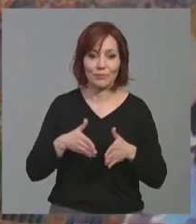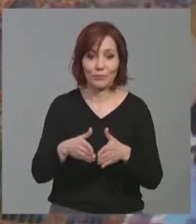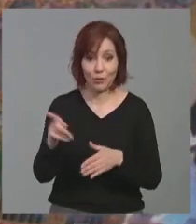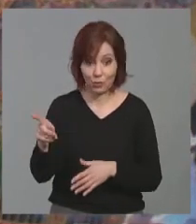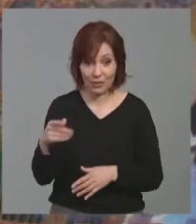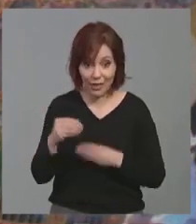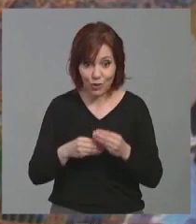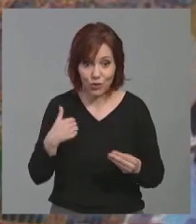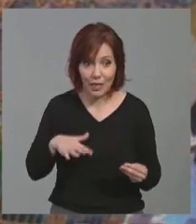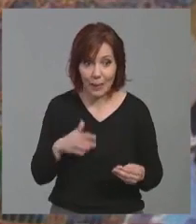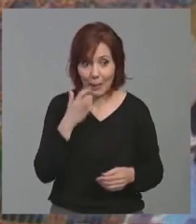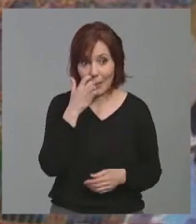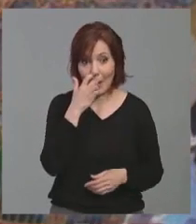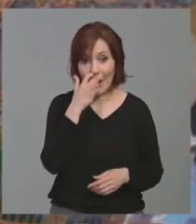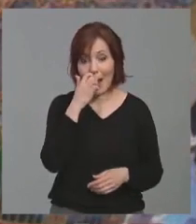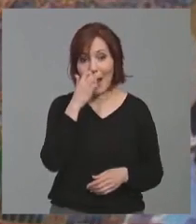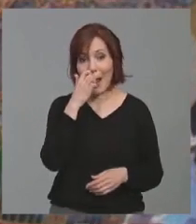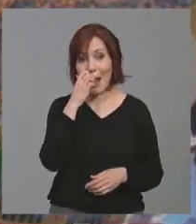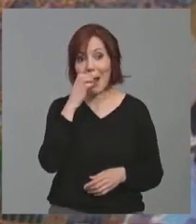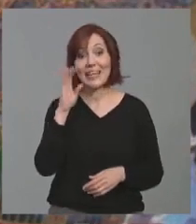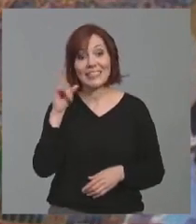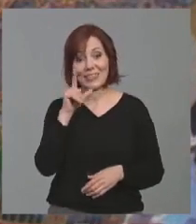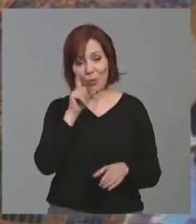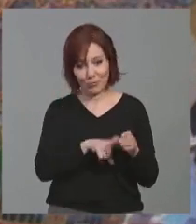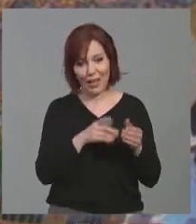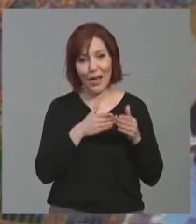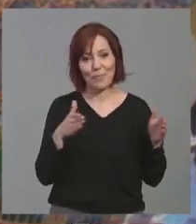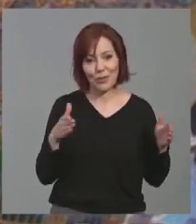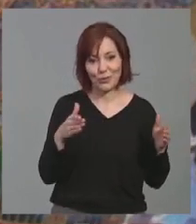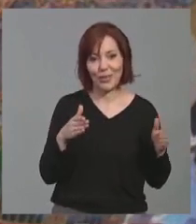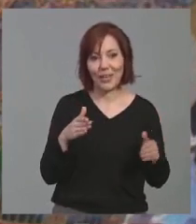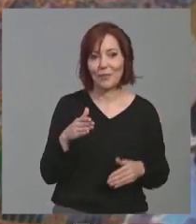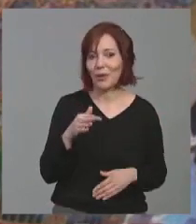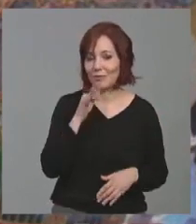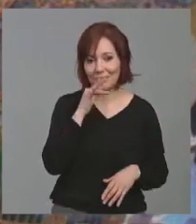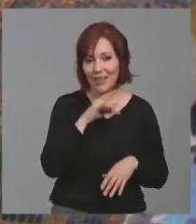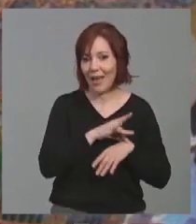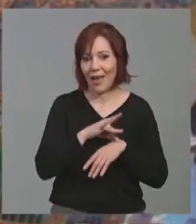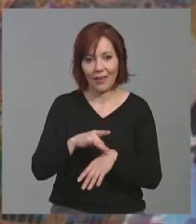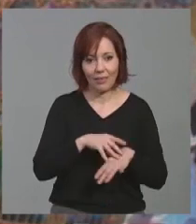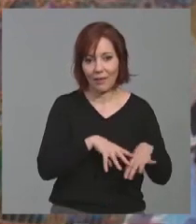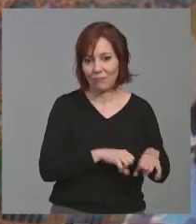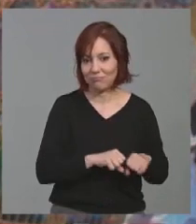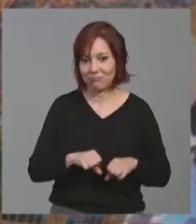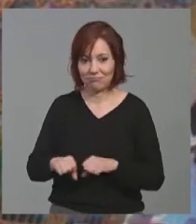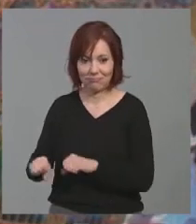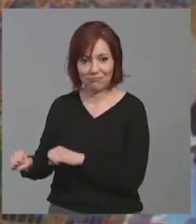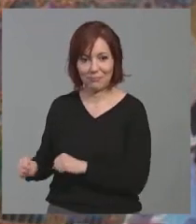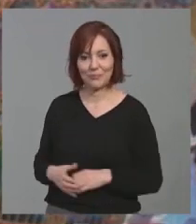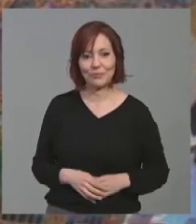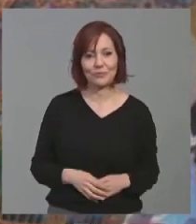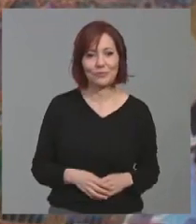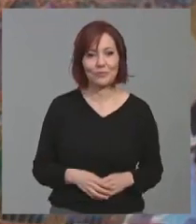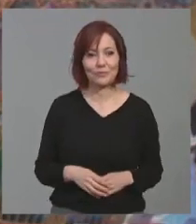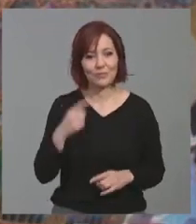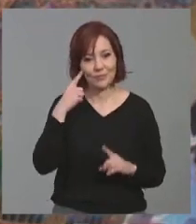imagino. No, bueno, si me lo he ganado ya porque estuve en la apertura, ¿no? Pero bueno, la verdad que llevamos una agenda muy apretada, pero efectivamente, nada, pues todos,